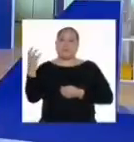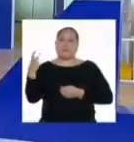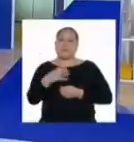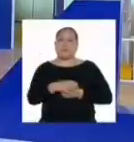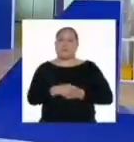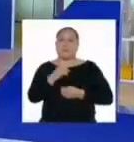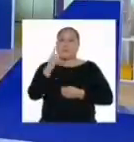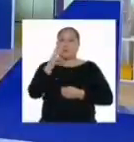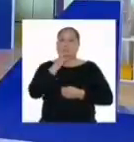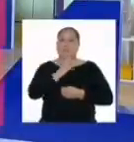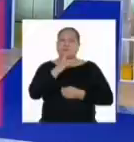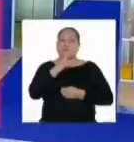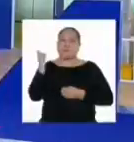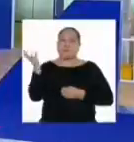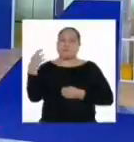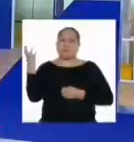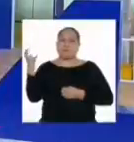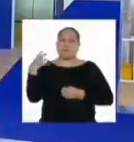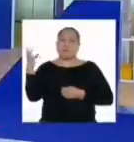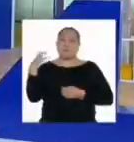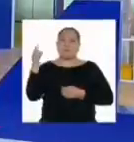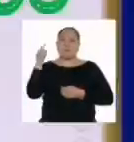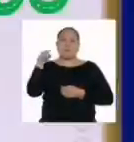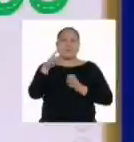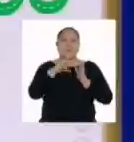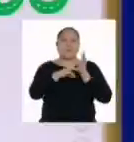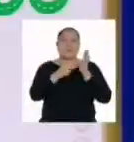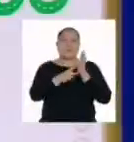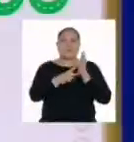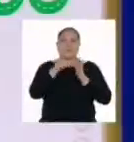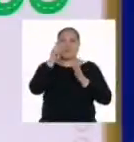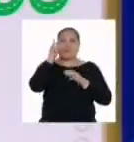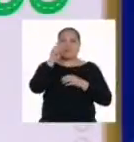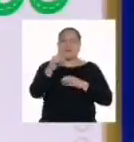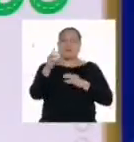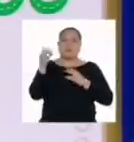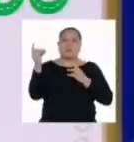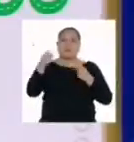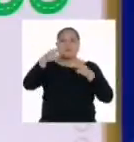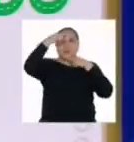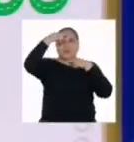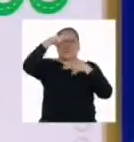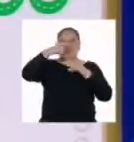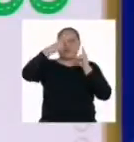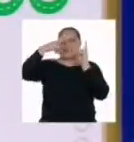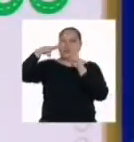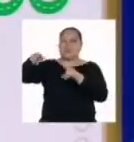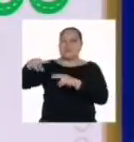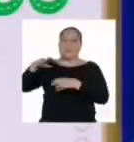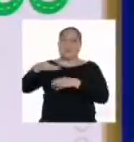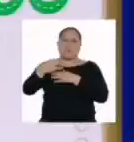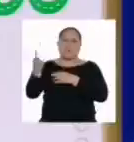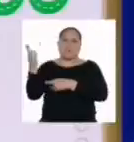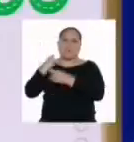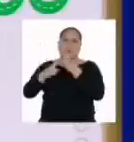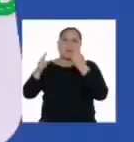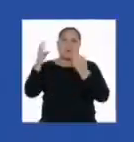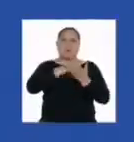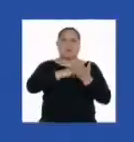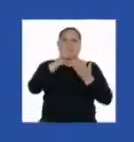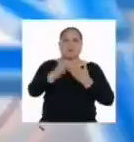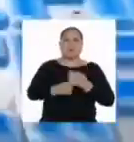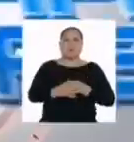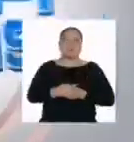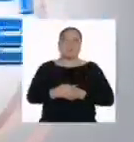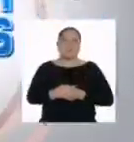Una luz roja parpadeando. Eso significa que hay una Rappi Noticias. Vayamos a ella y regresamos con el programa.